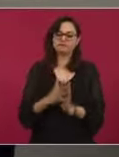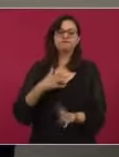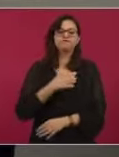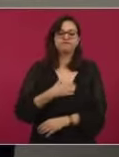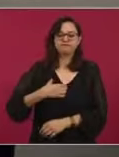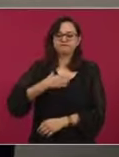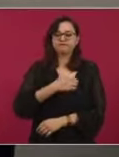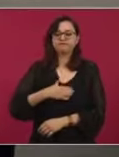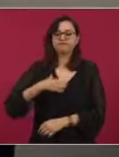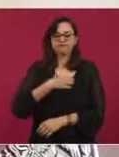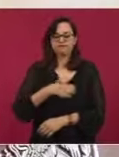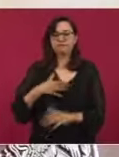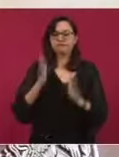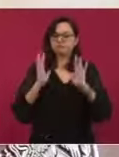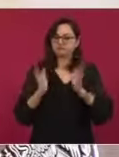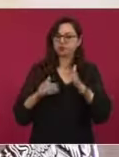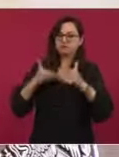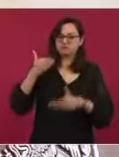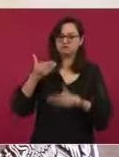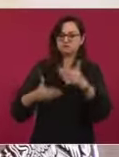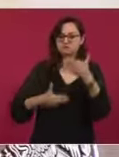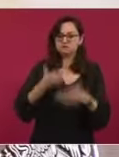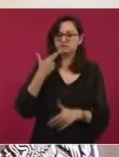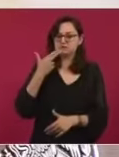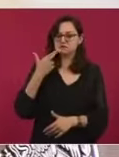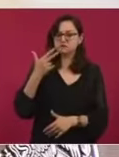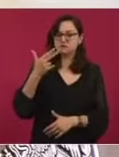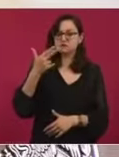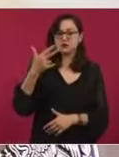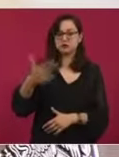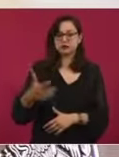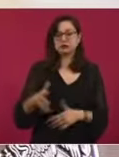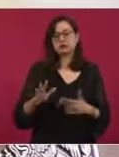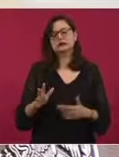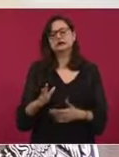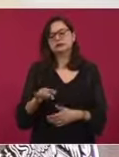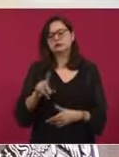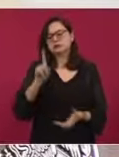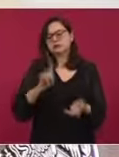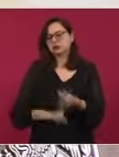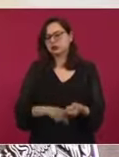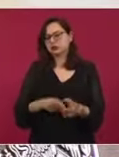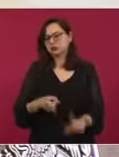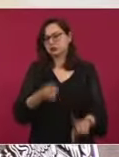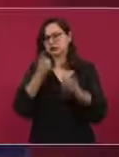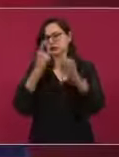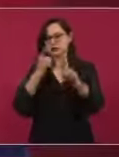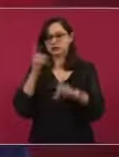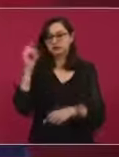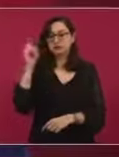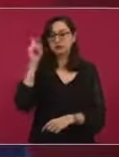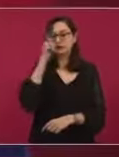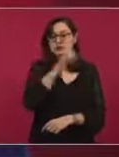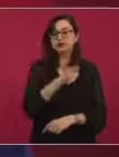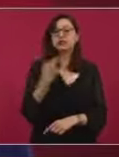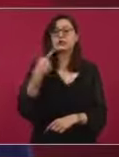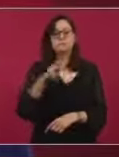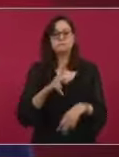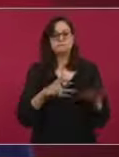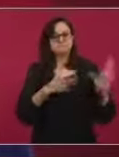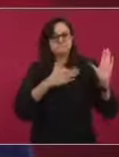bueno que esto ya está pasando y pues ahorita vienen grandes retos, pero que sabemos con el compromiso y el trabajo en equipo que siempre ha